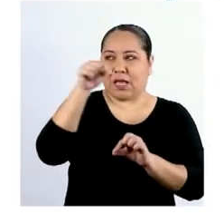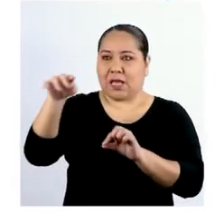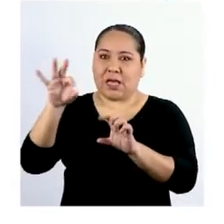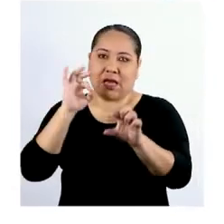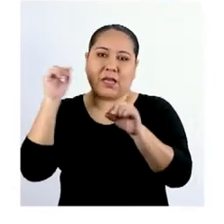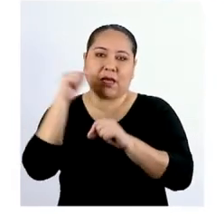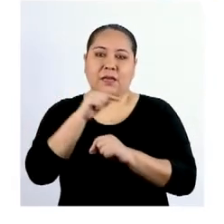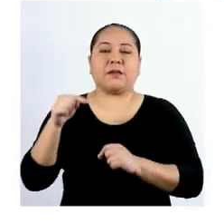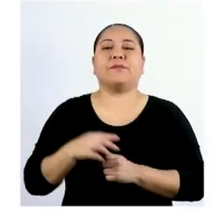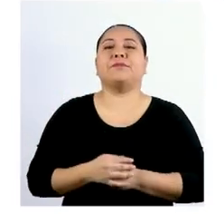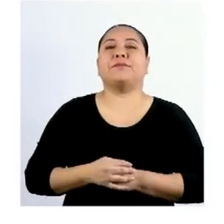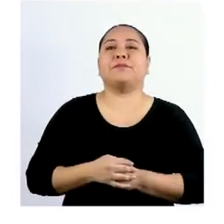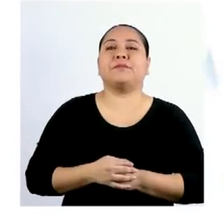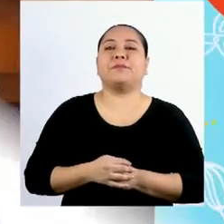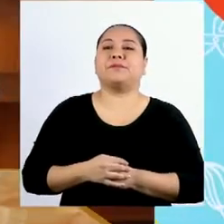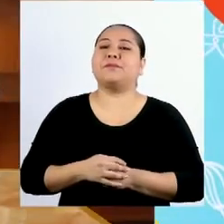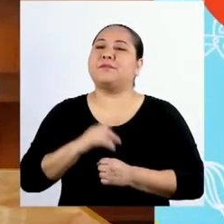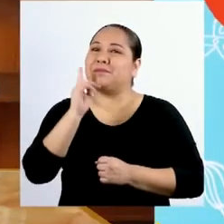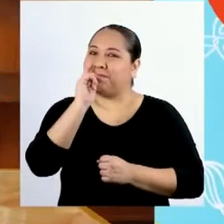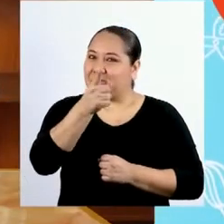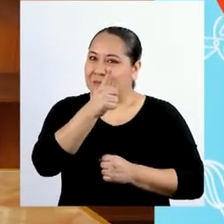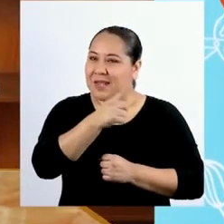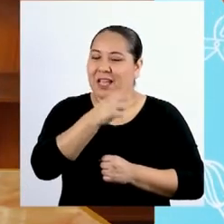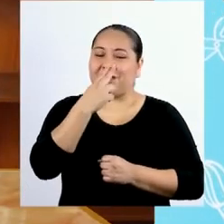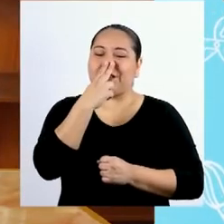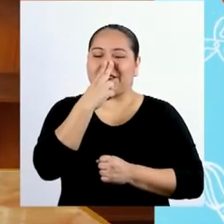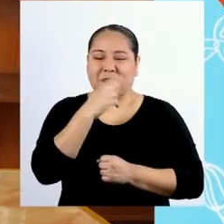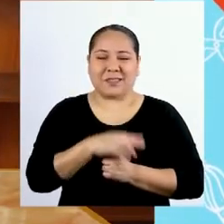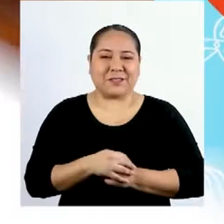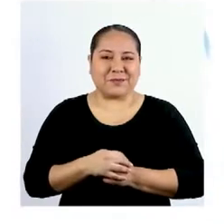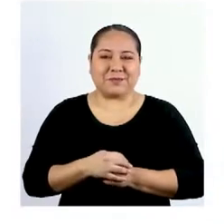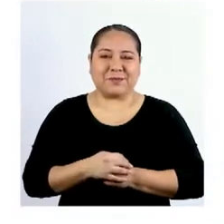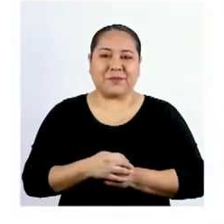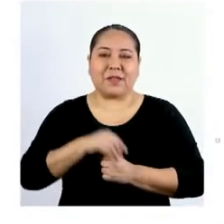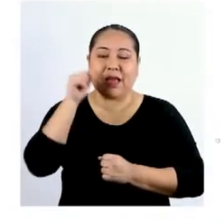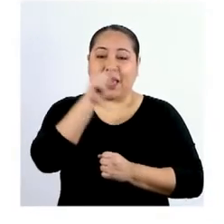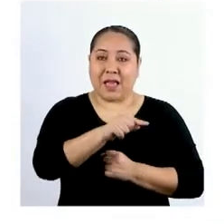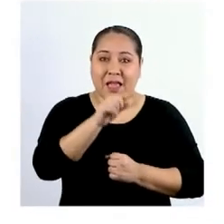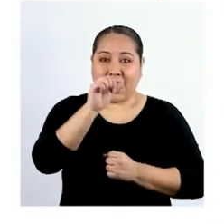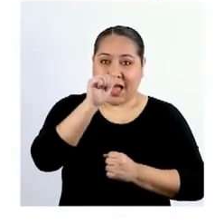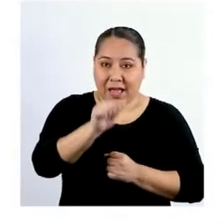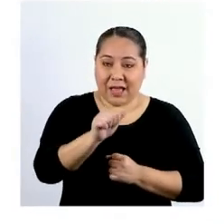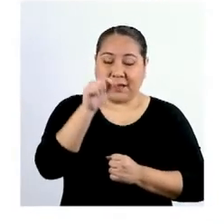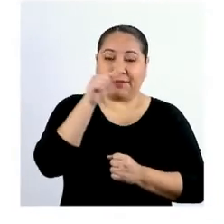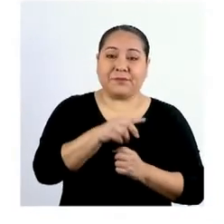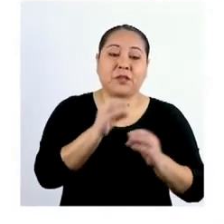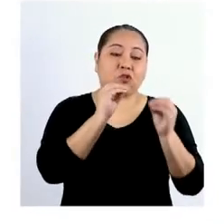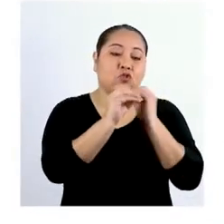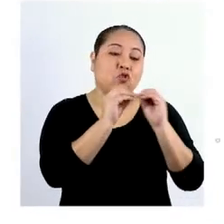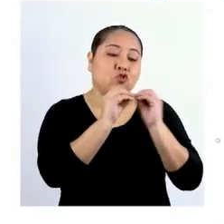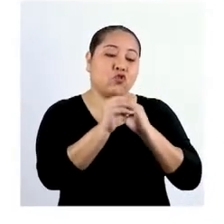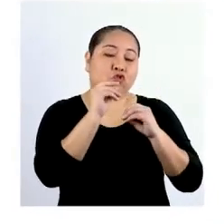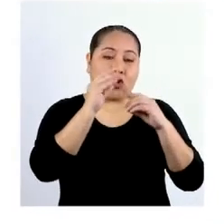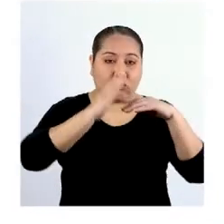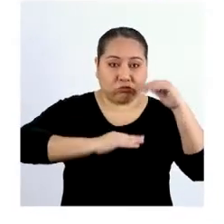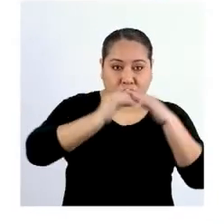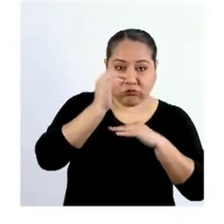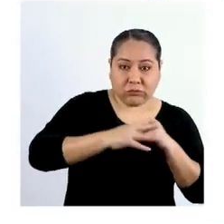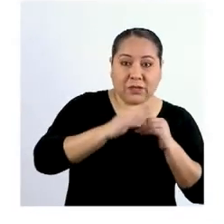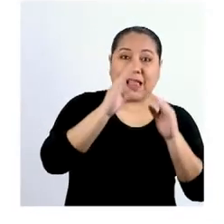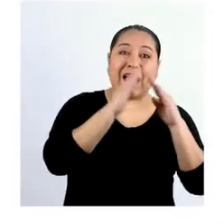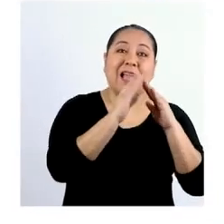u otra opción. Muy bien, tocino. En la opción A, el mantenimiento de la casa